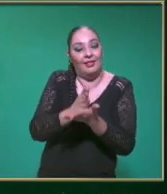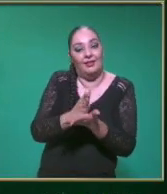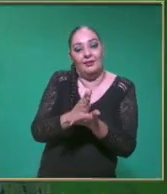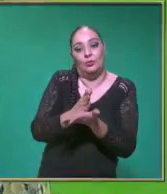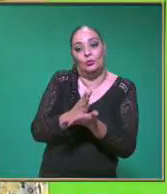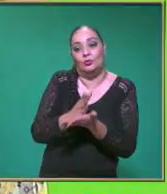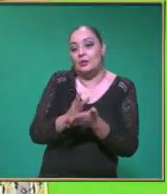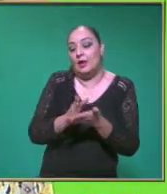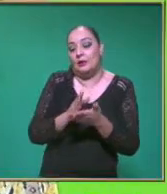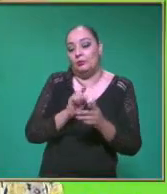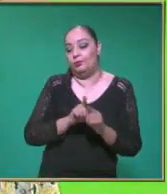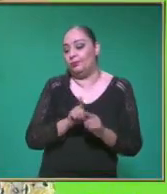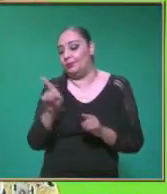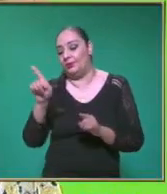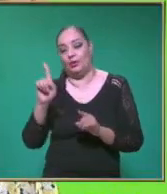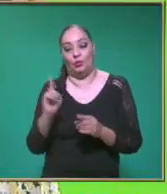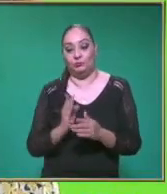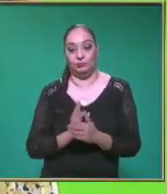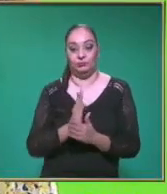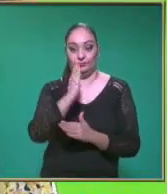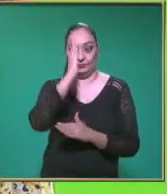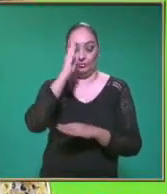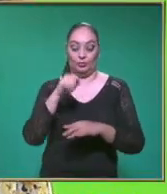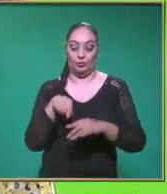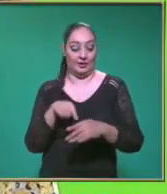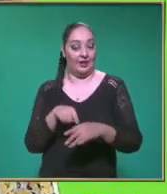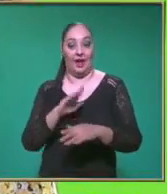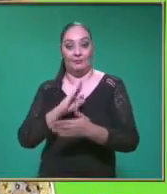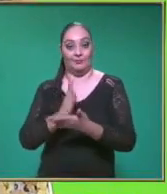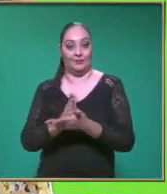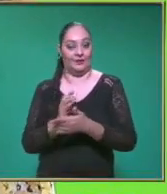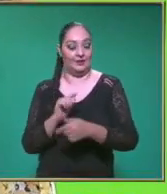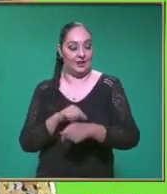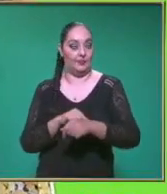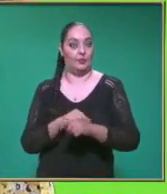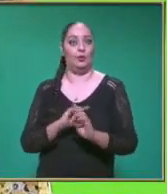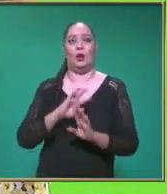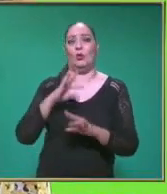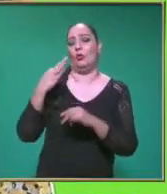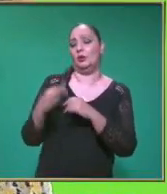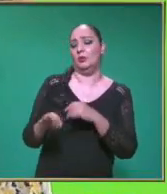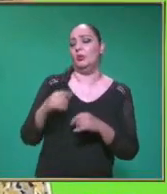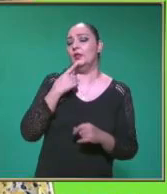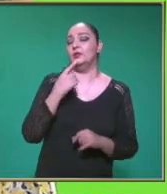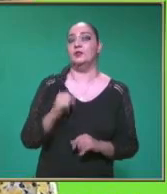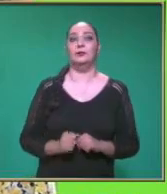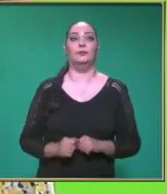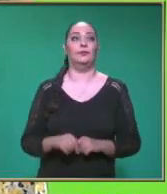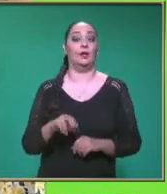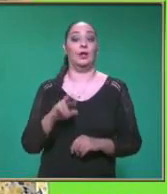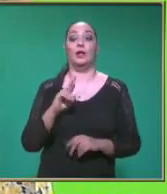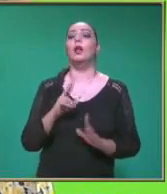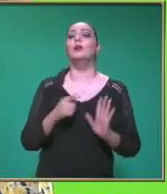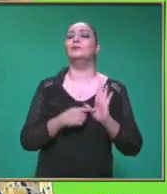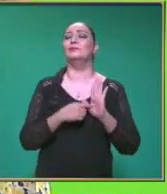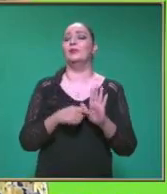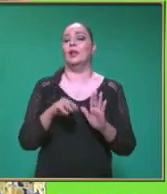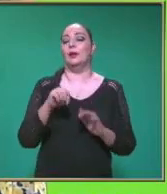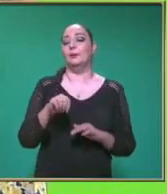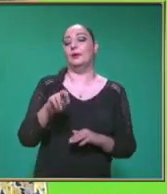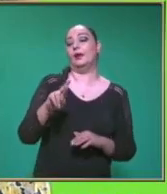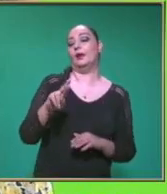Tenemos Pues la que nos La que nos obra Que es el inciso De nos pide Presenta un MRU Lo que acabamos De ver ahorita